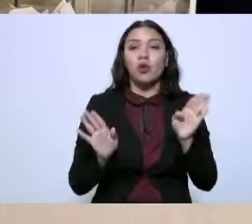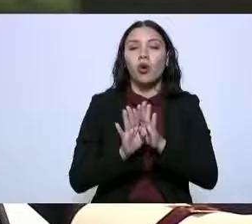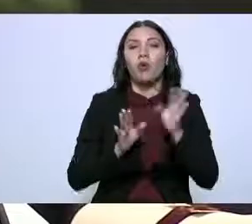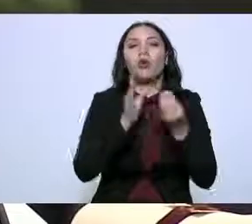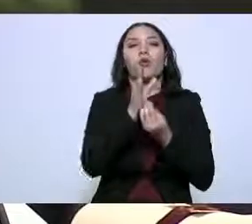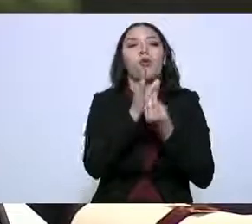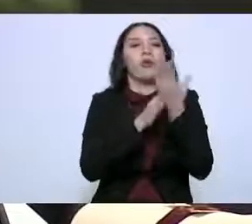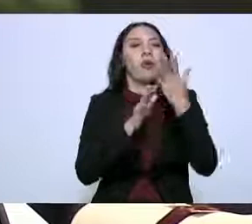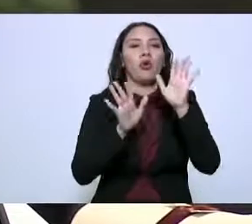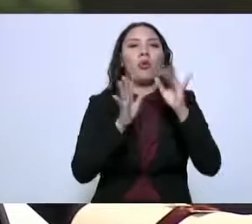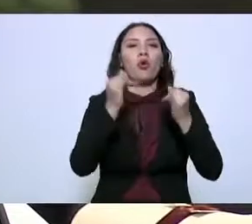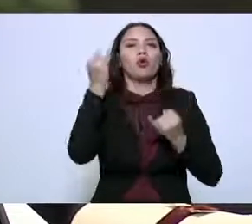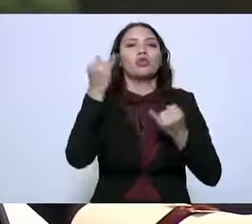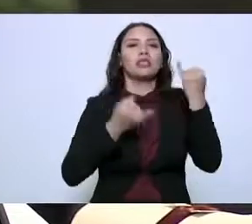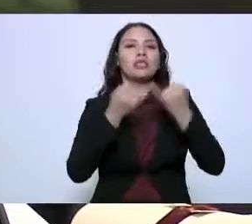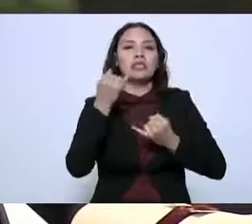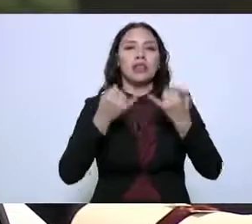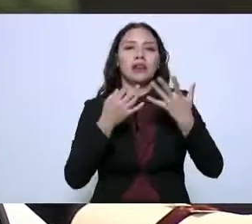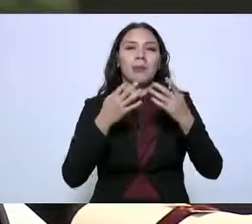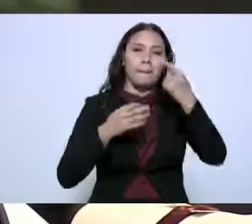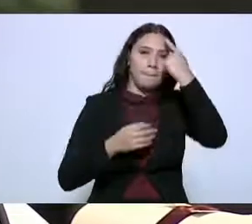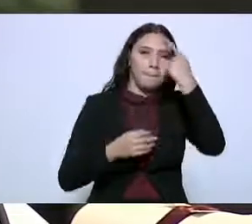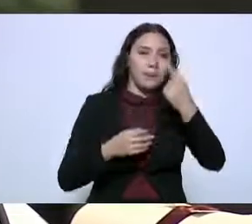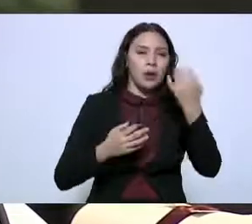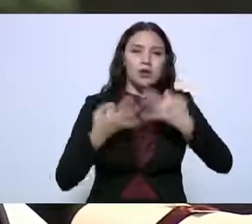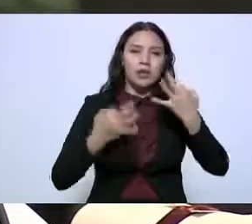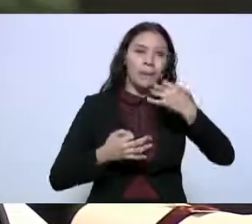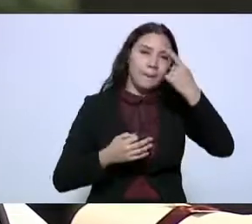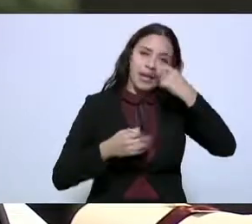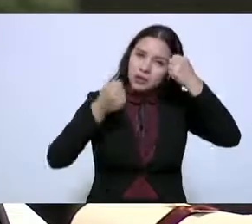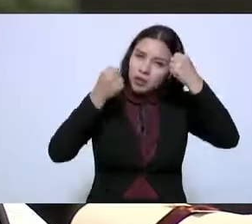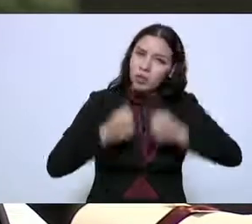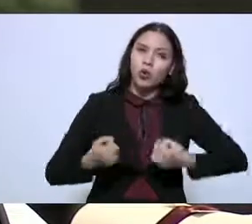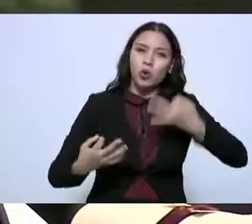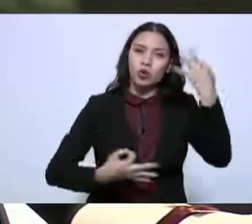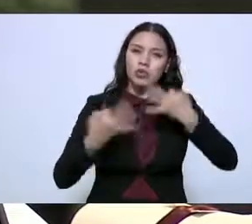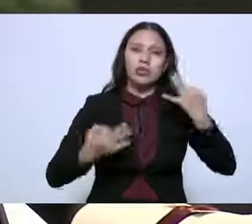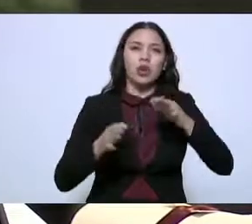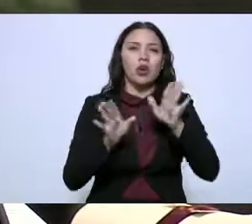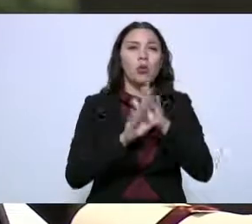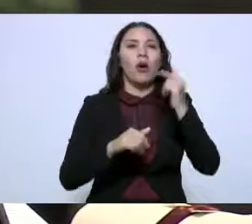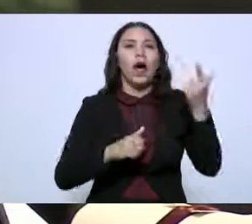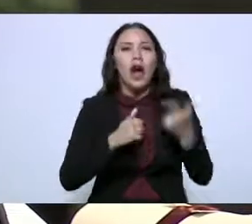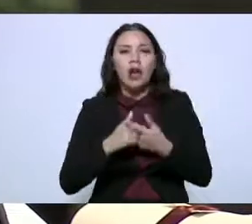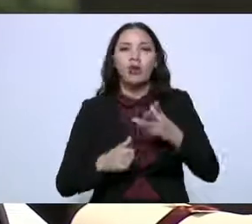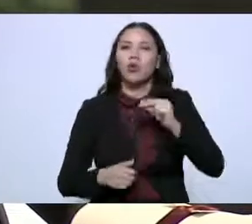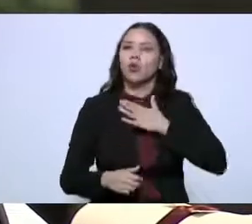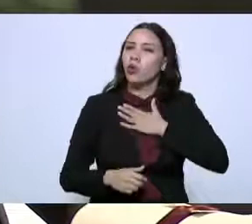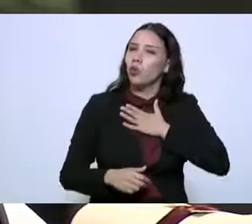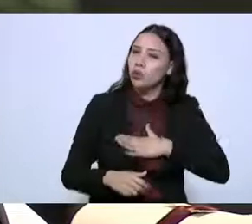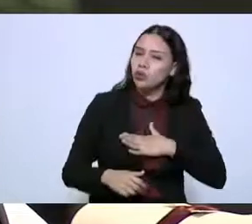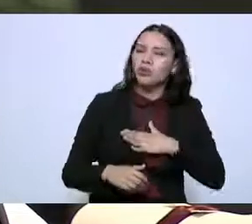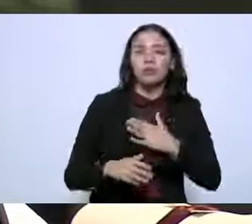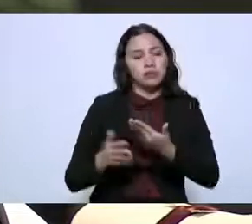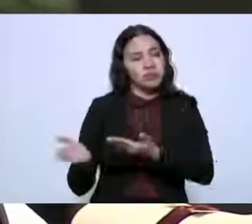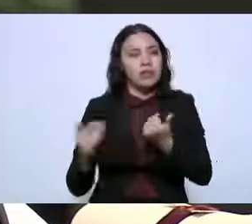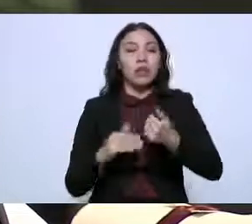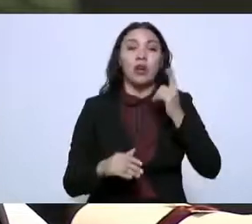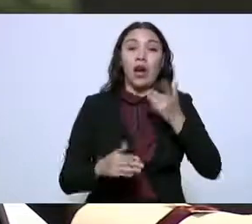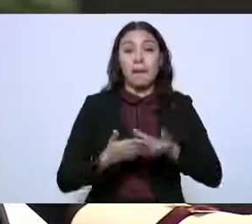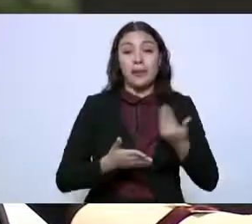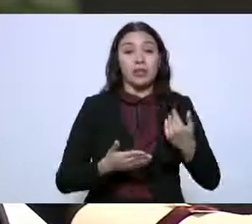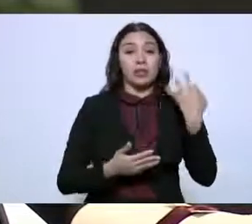sistema de justicia para realmente garantizar justicia laboral en el Estado. Este tres de octubre